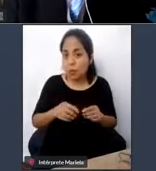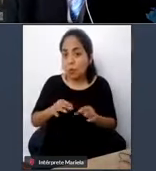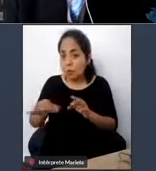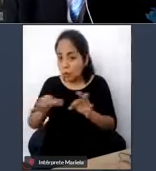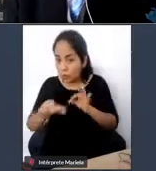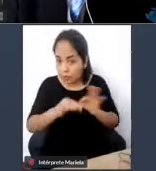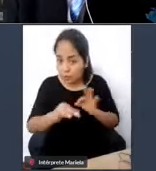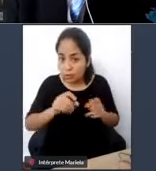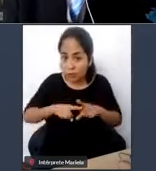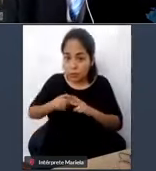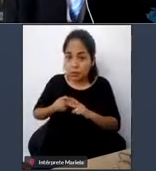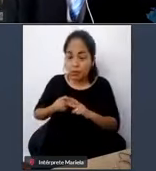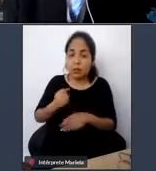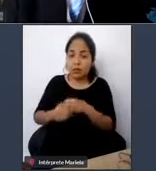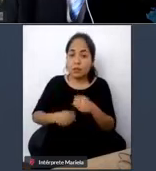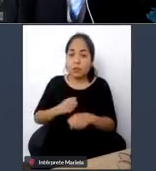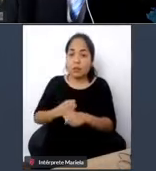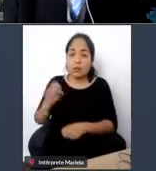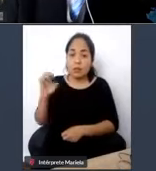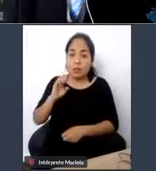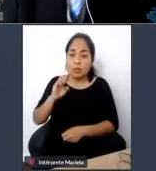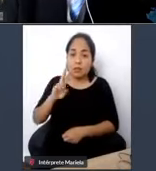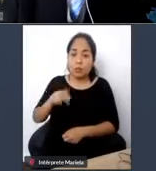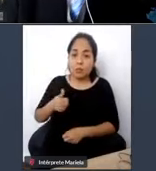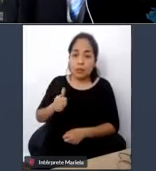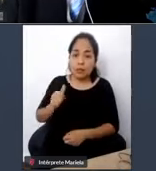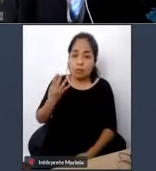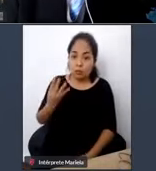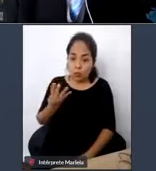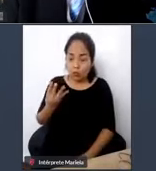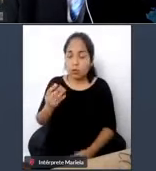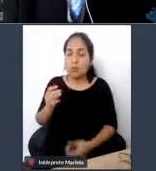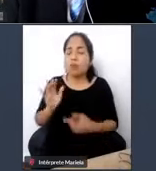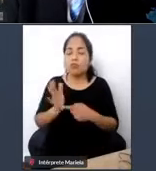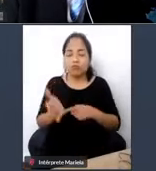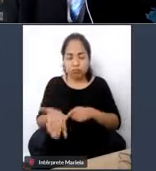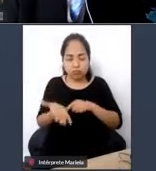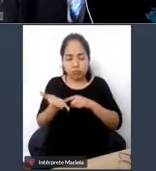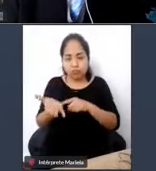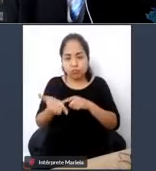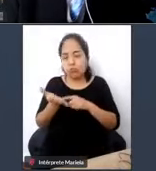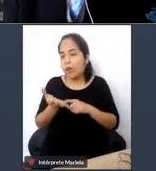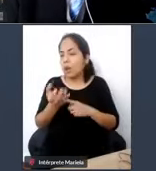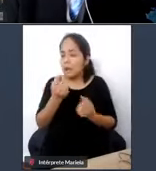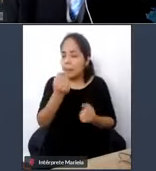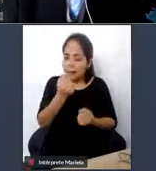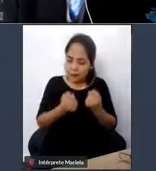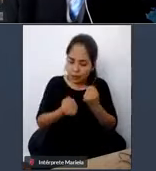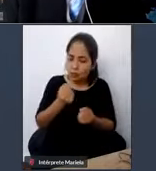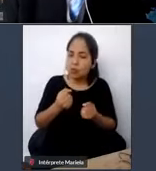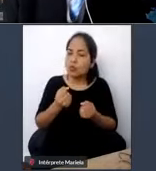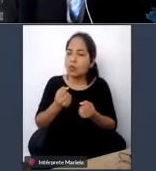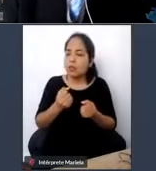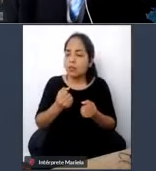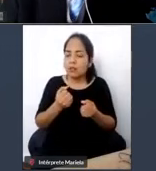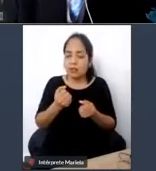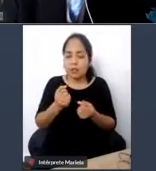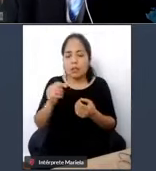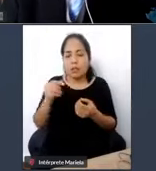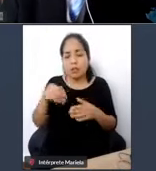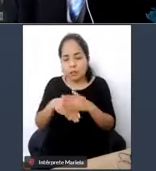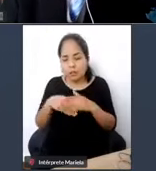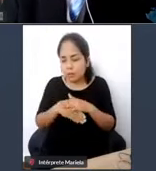enero del 2014 incorpora la obligación de contar con vehículos accesibles para su uso por personas con discapacidad.